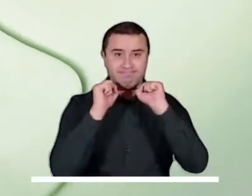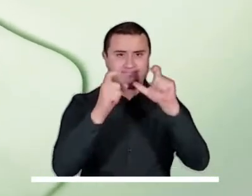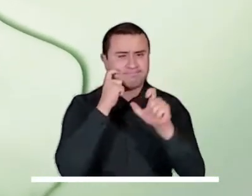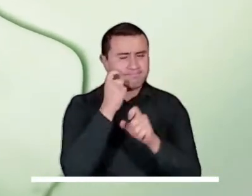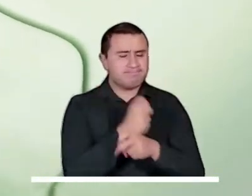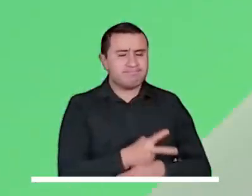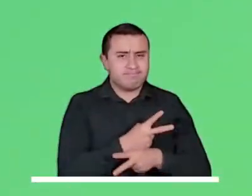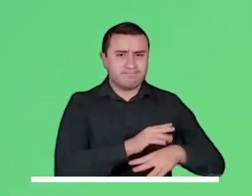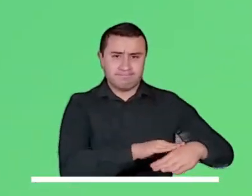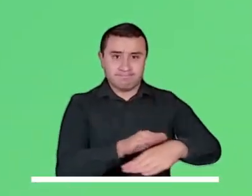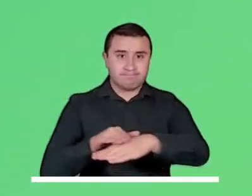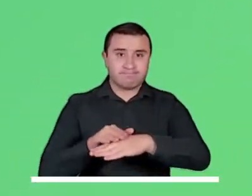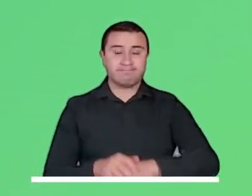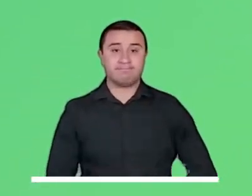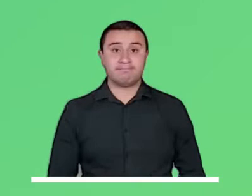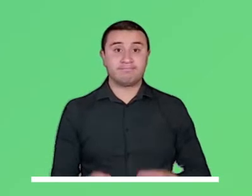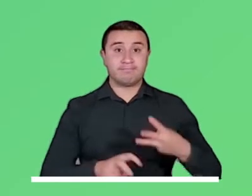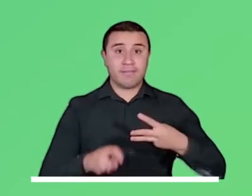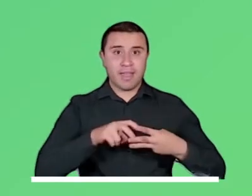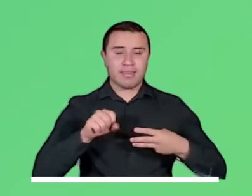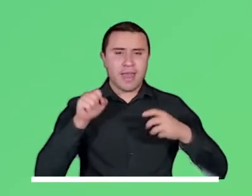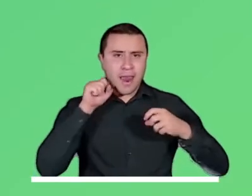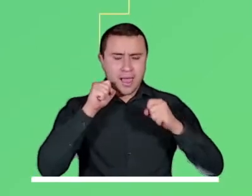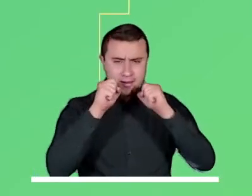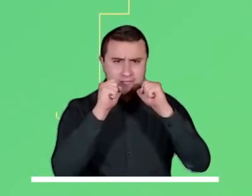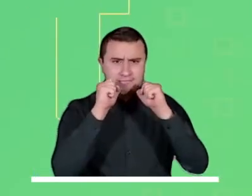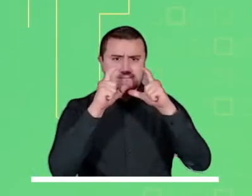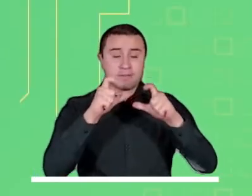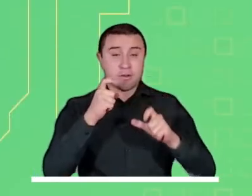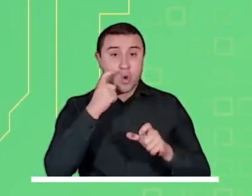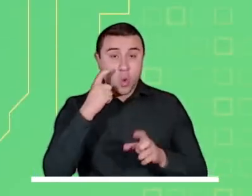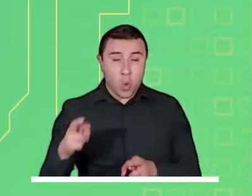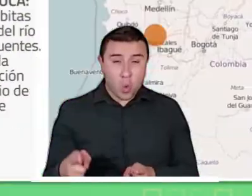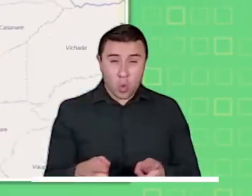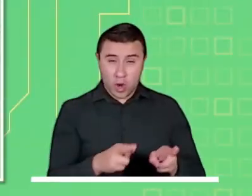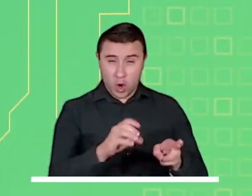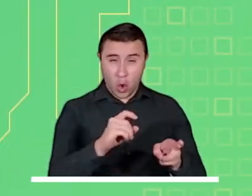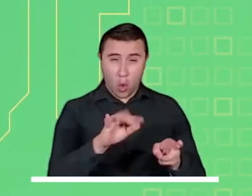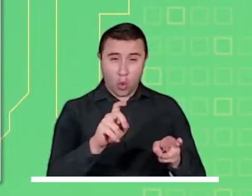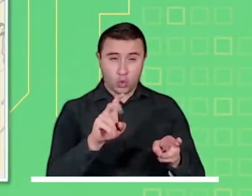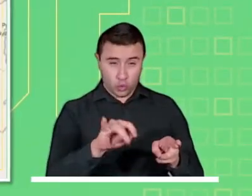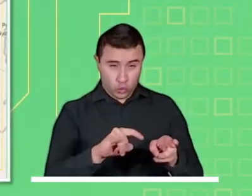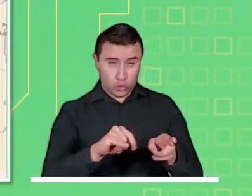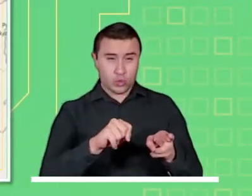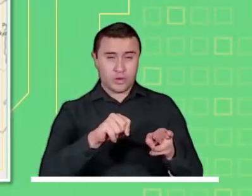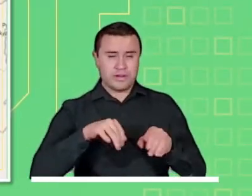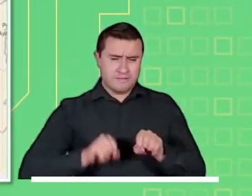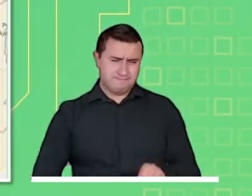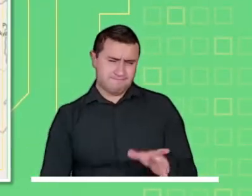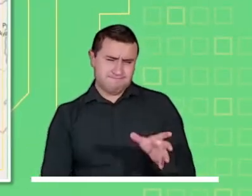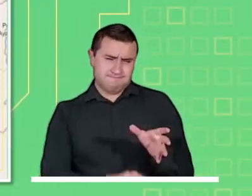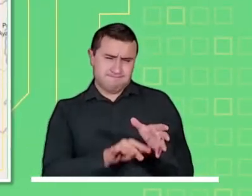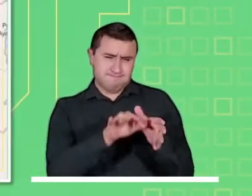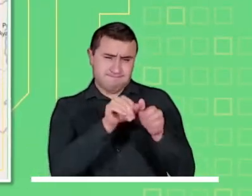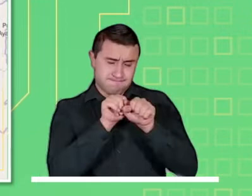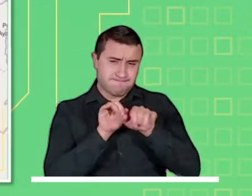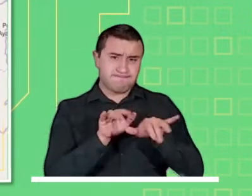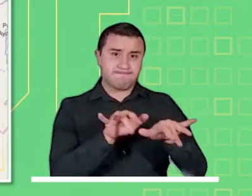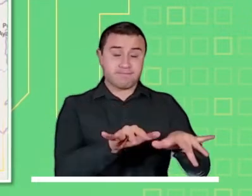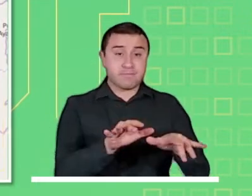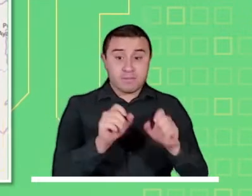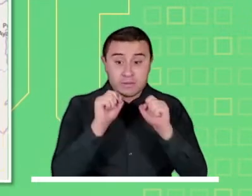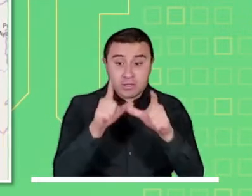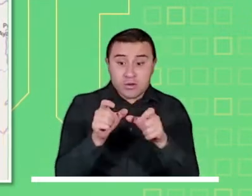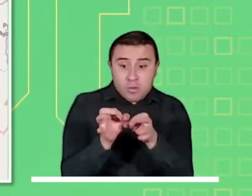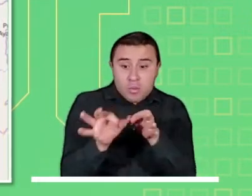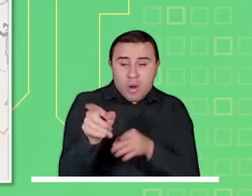Veamos ahora las alertas que se encuentran activas. Alerta naranja por probabilidad de crecientes súbitas en la cuenca